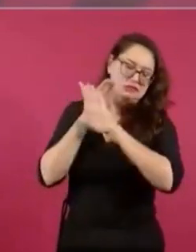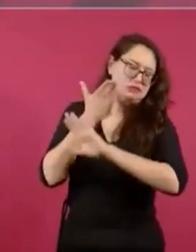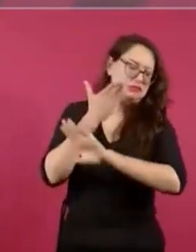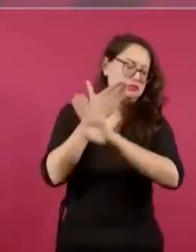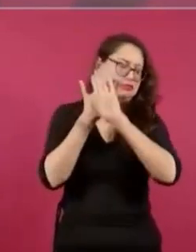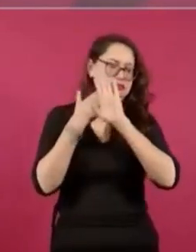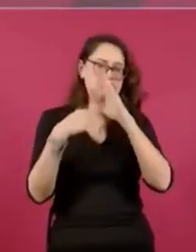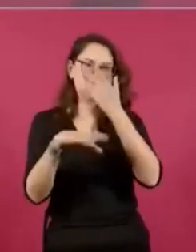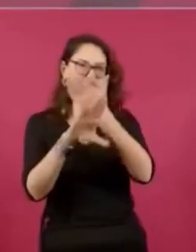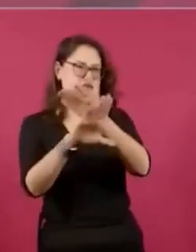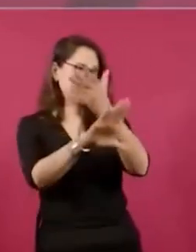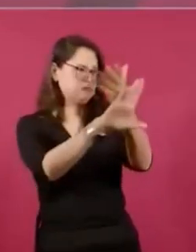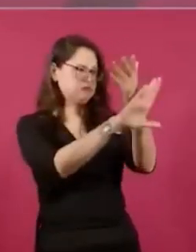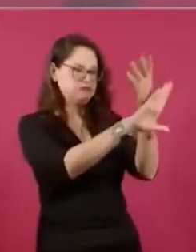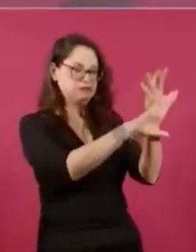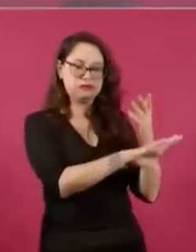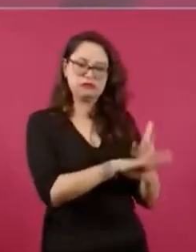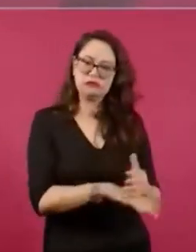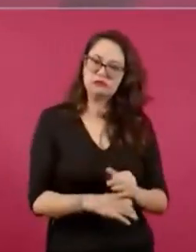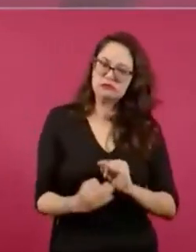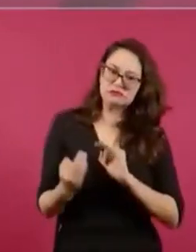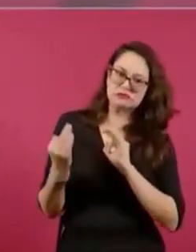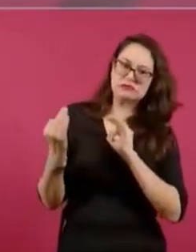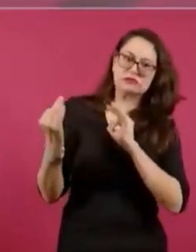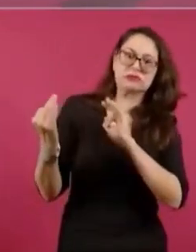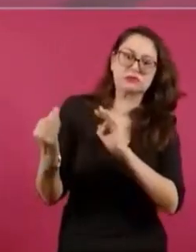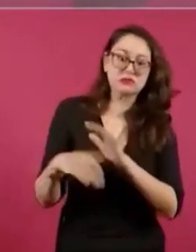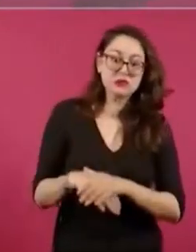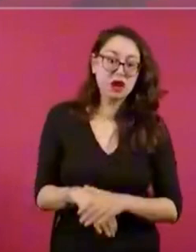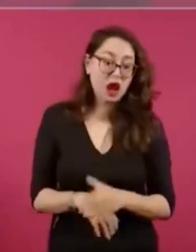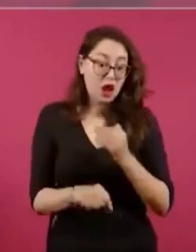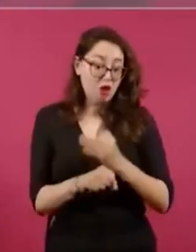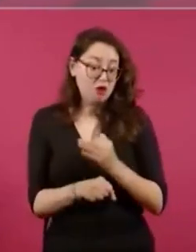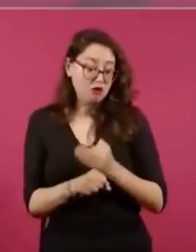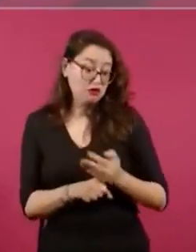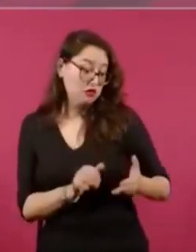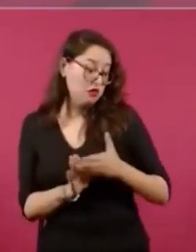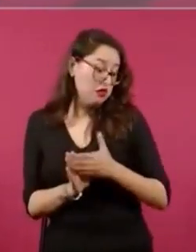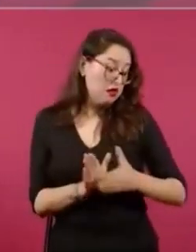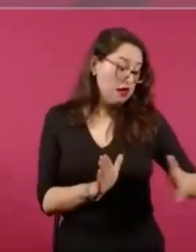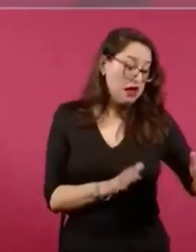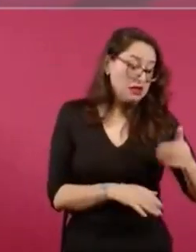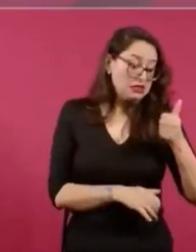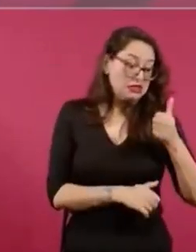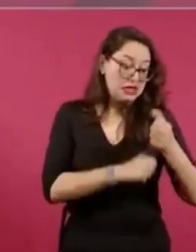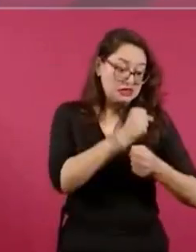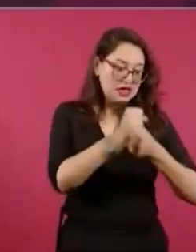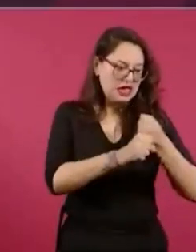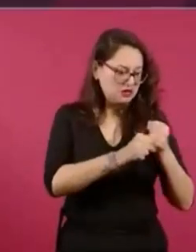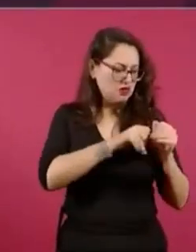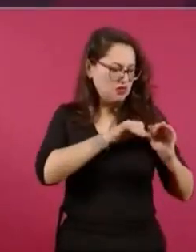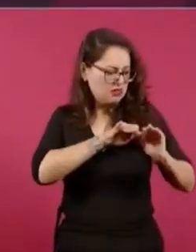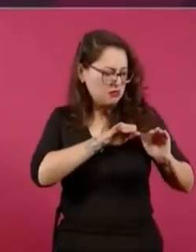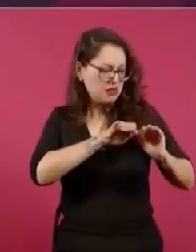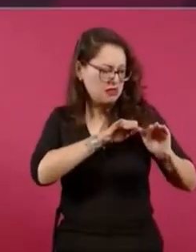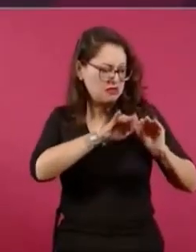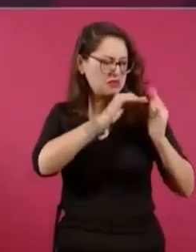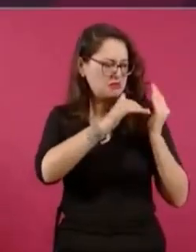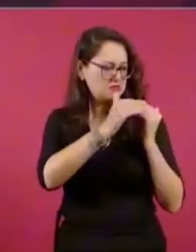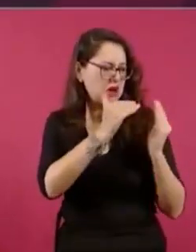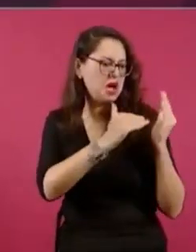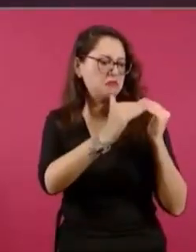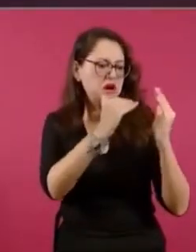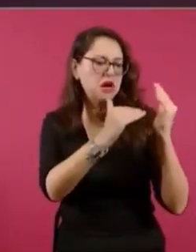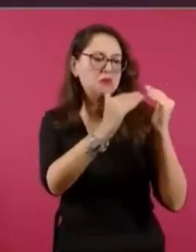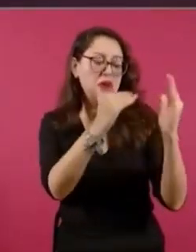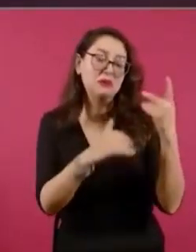atraso, imagínense 36 años de predominio de una política de pillaje, de saqueo,